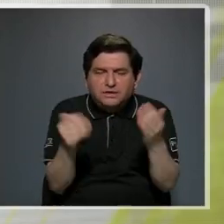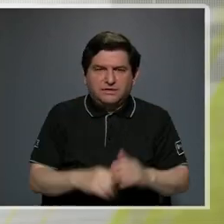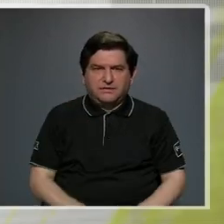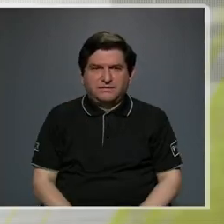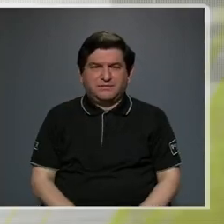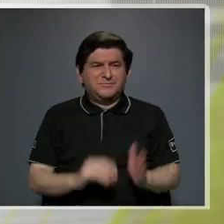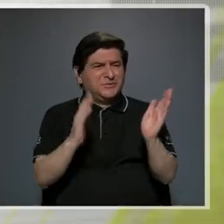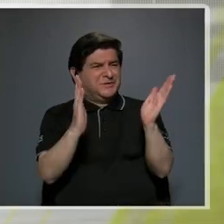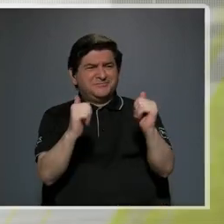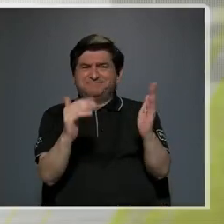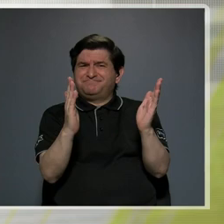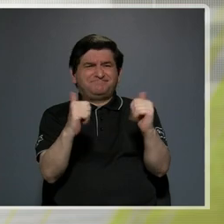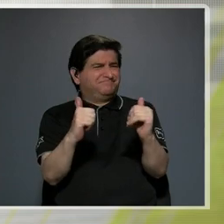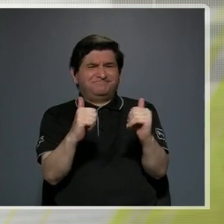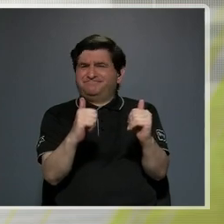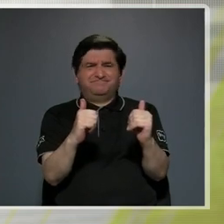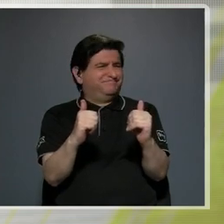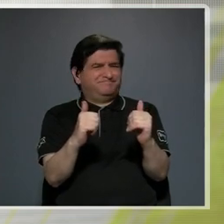una